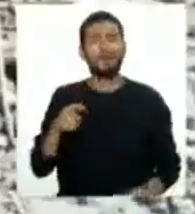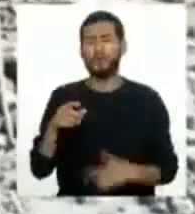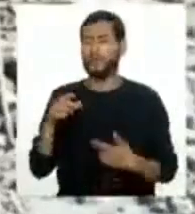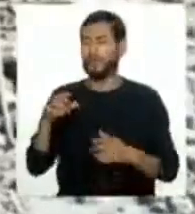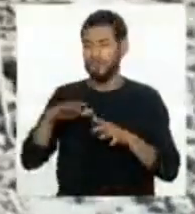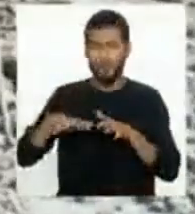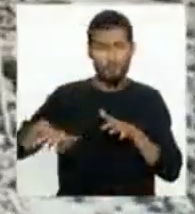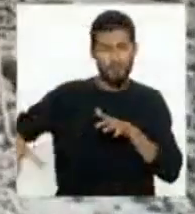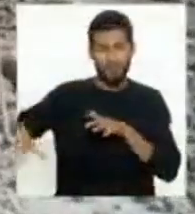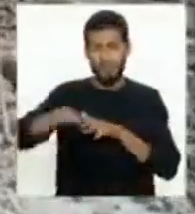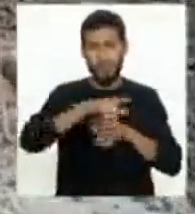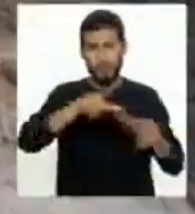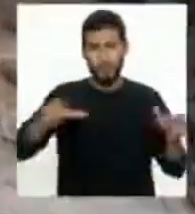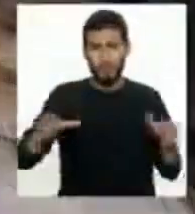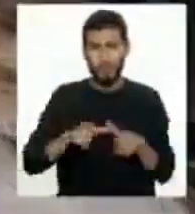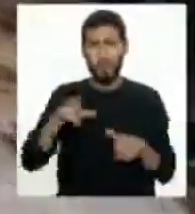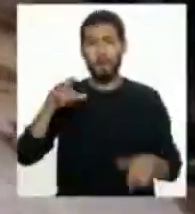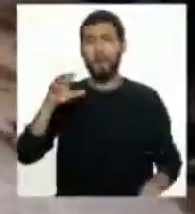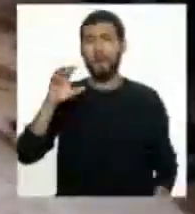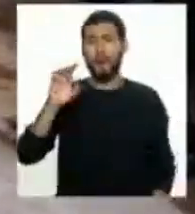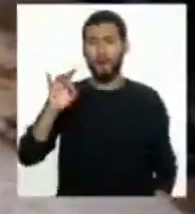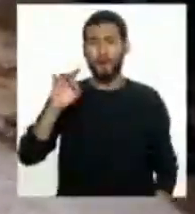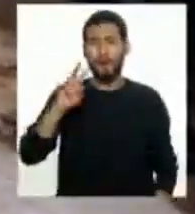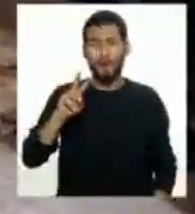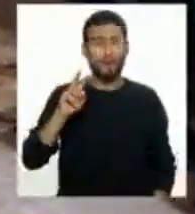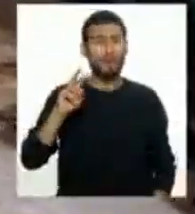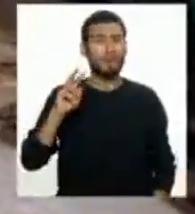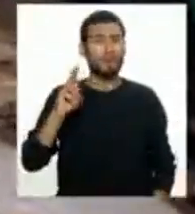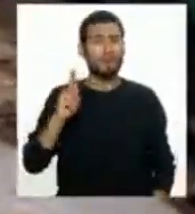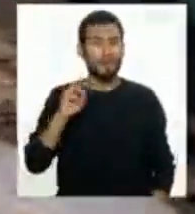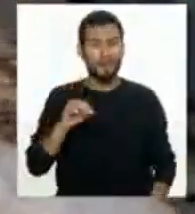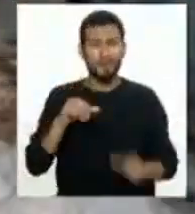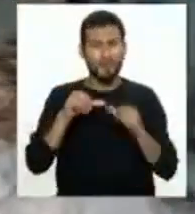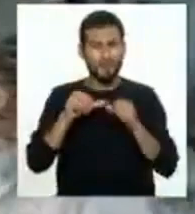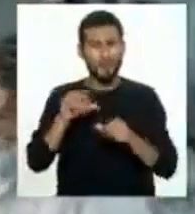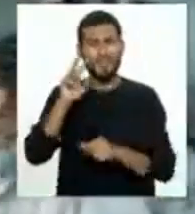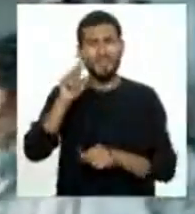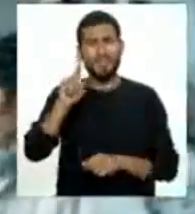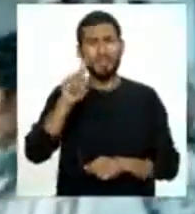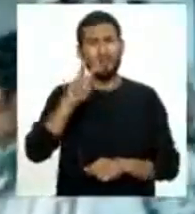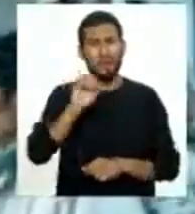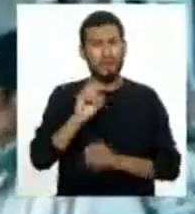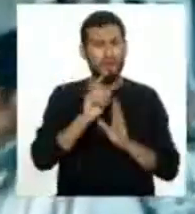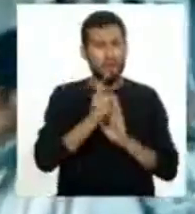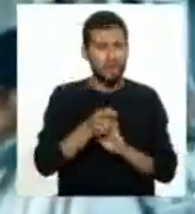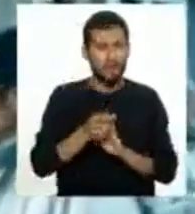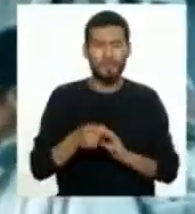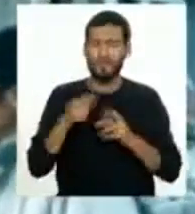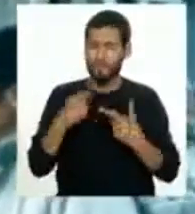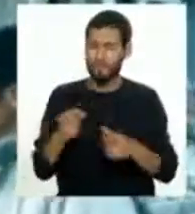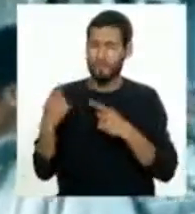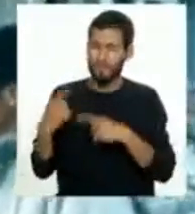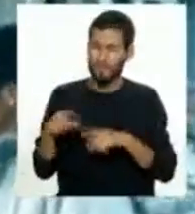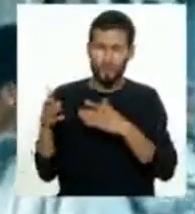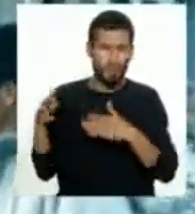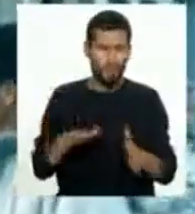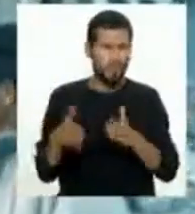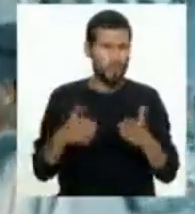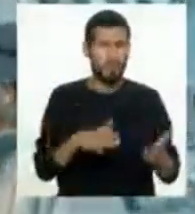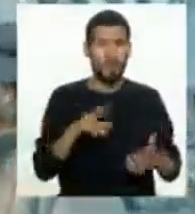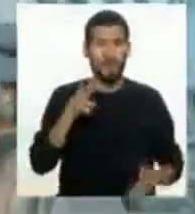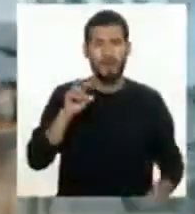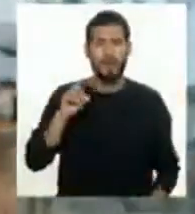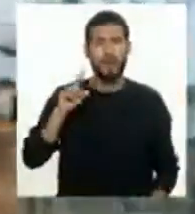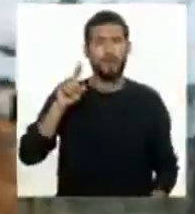kilómetros de la localidad de Ocoña. Su duración fue de 120 segundos, dejó 102 muertos y más de 21